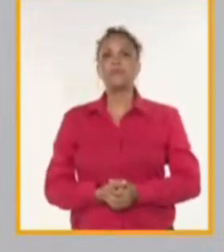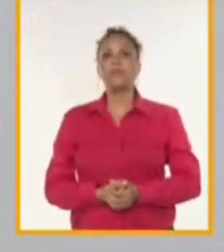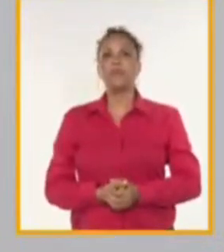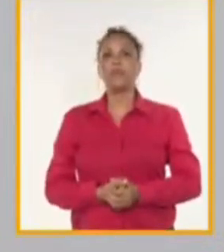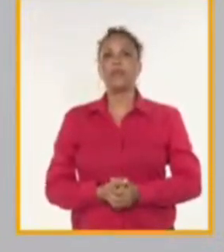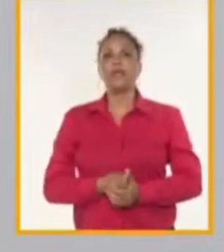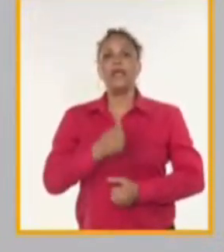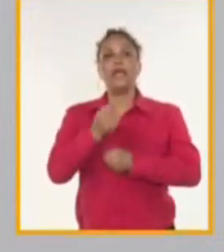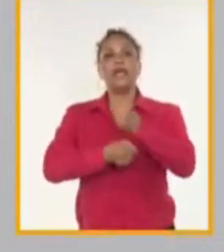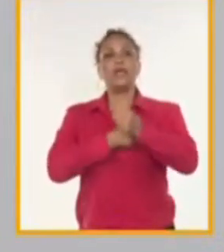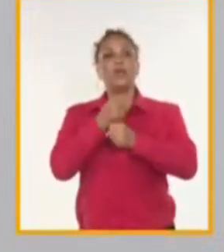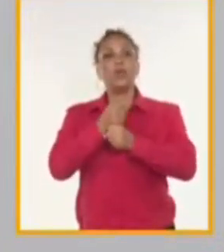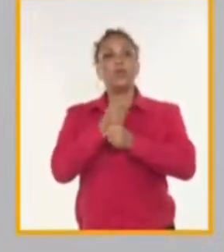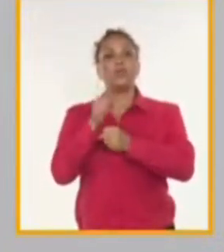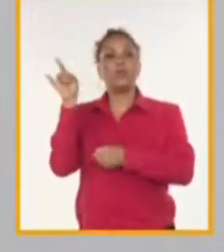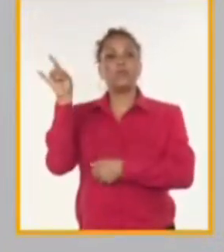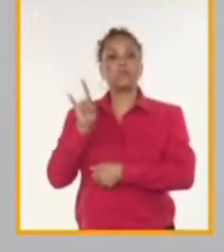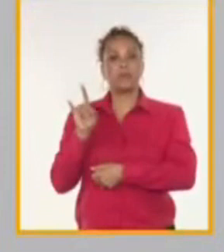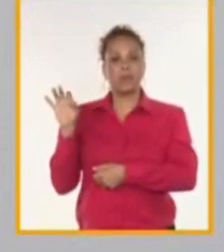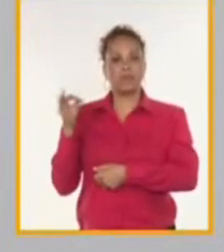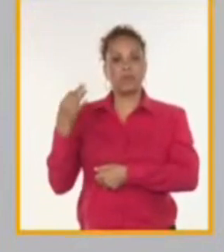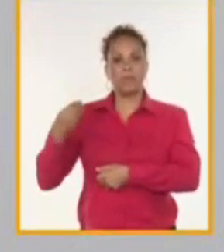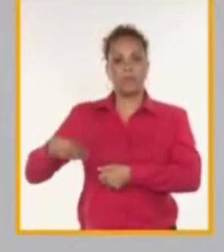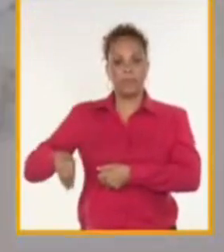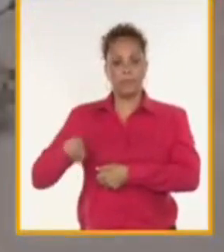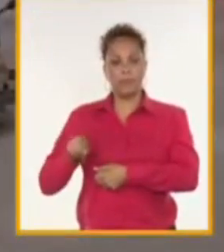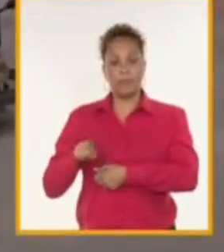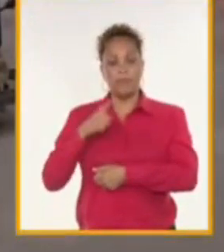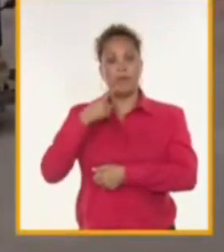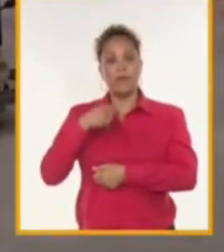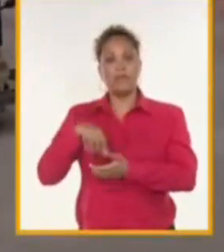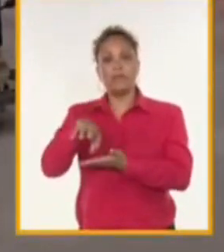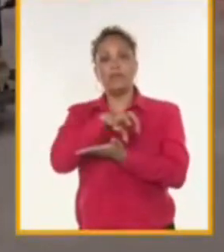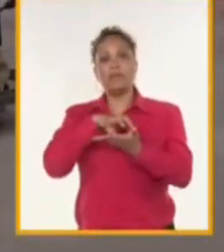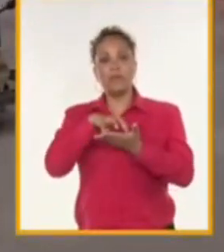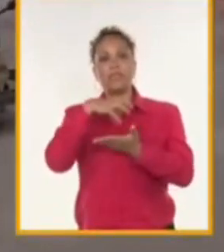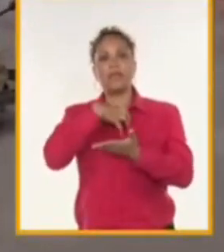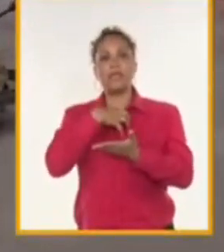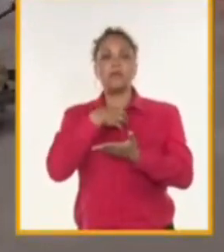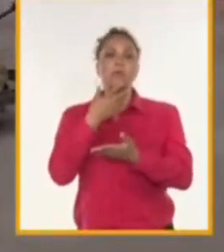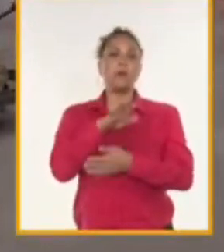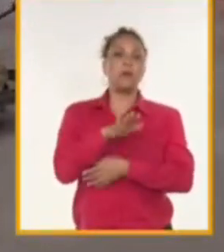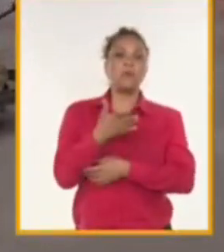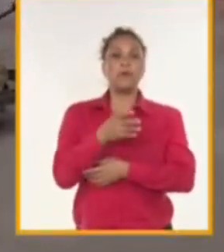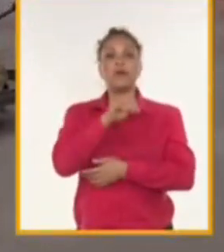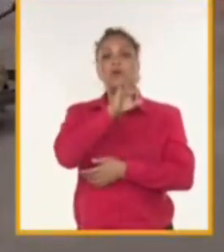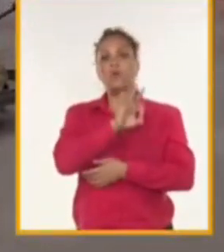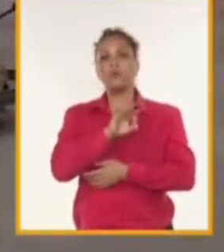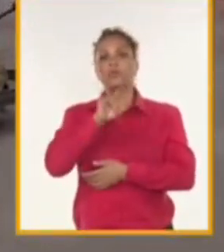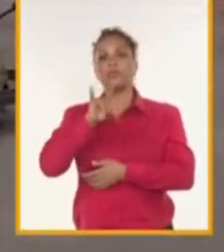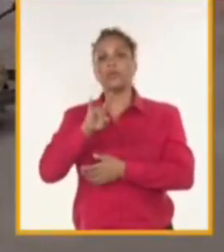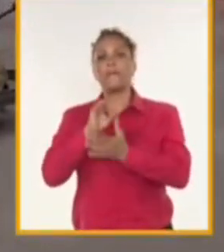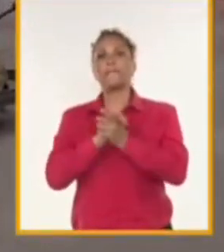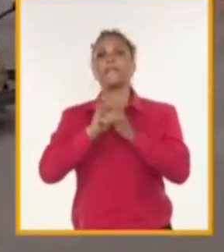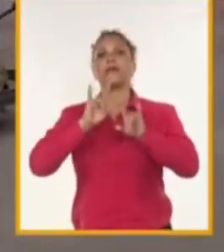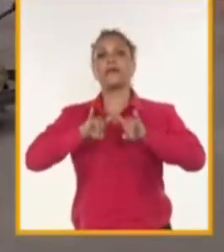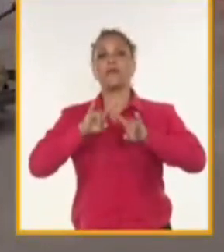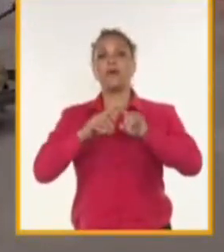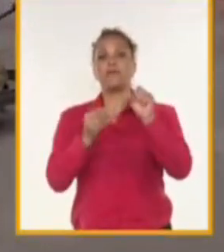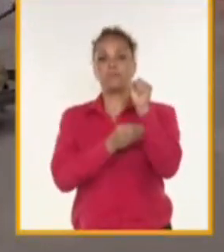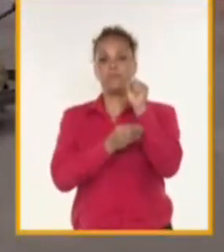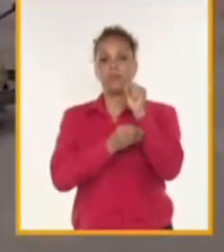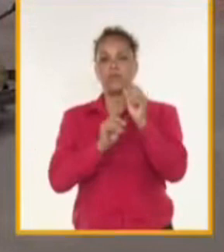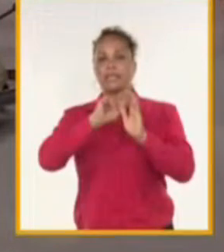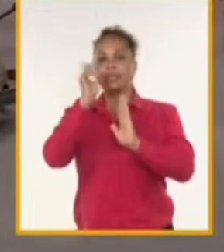renovables de energía, la zona continúa siendo un referente. Nosotros hoy contamos con aproximadamente 89 megawatts de potencia